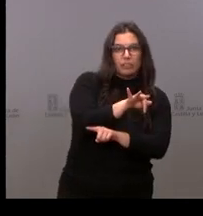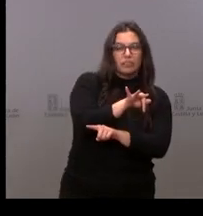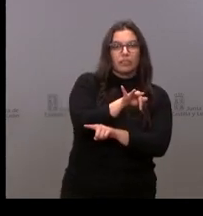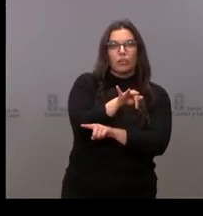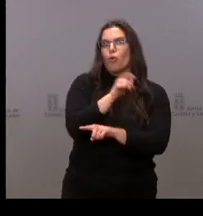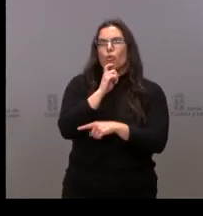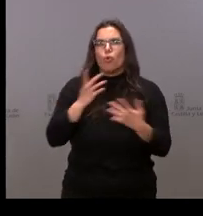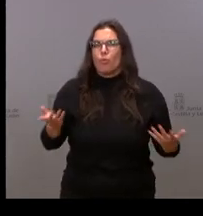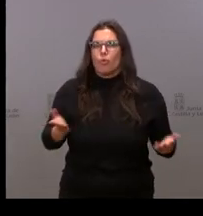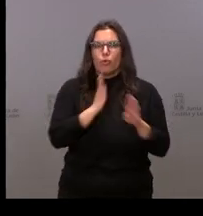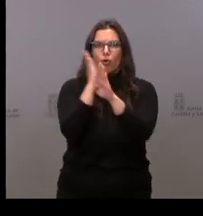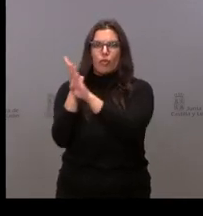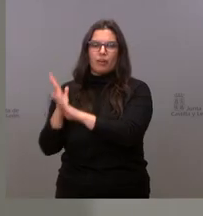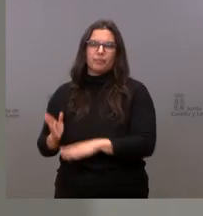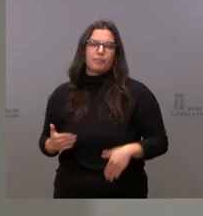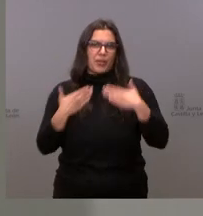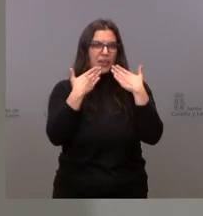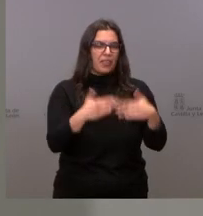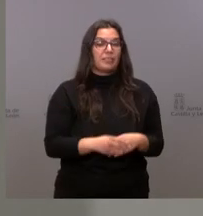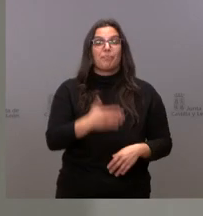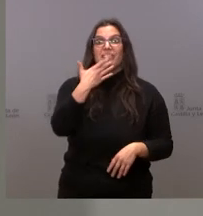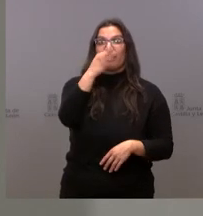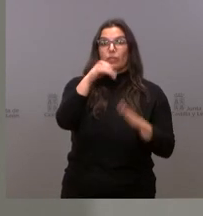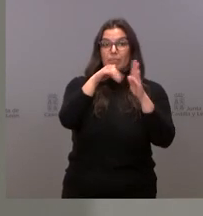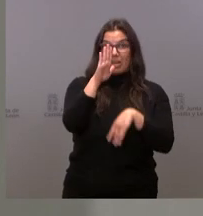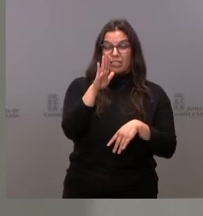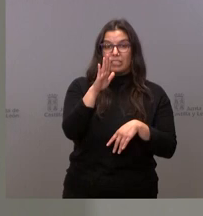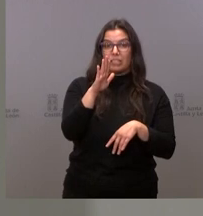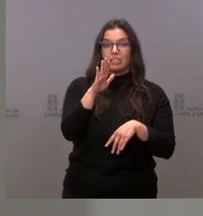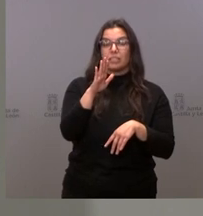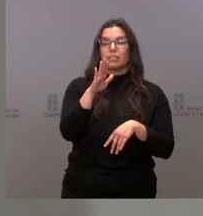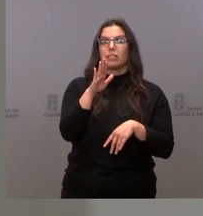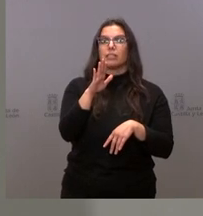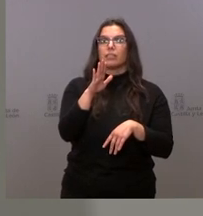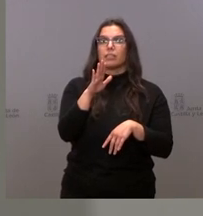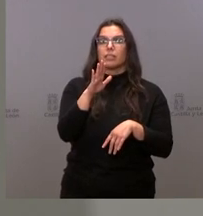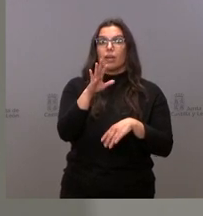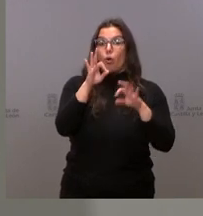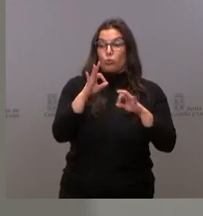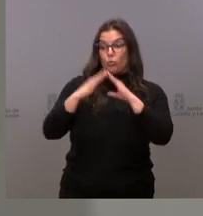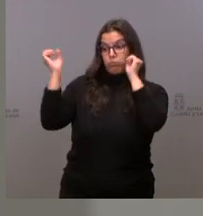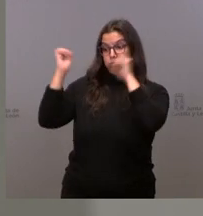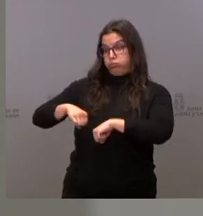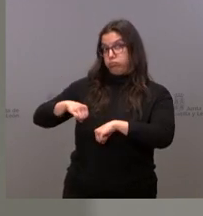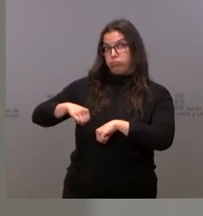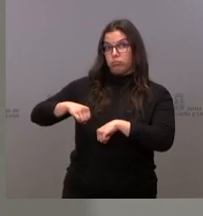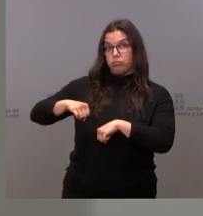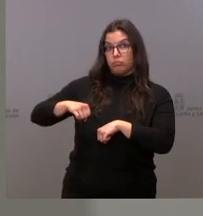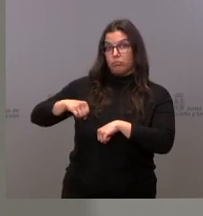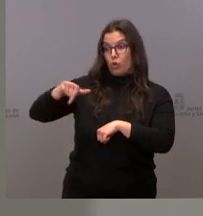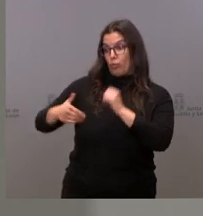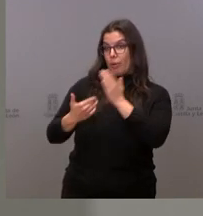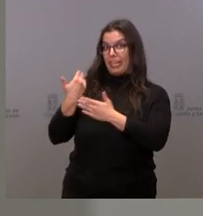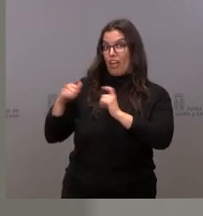etarios? ¿O cómo va a ser? Gracias. Mayores de 50 se va a poner en marcha en cuanto esté aprobado, que se ha aprobado ya esta